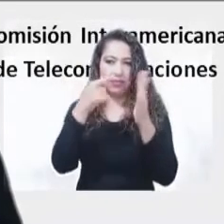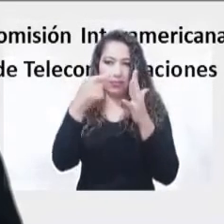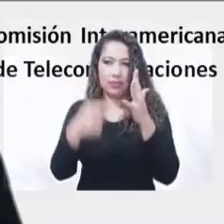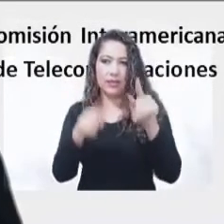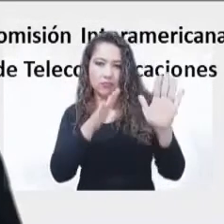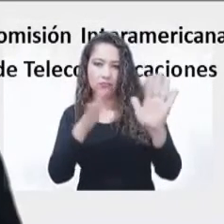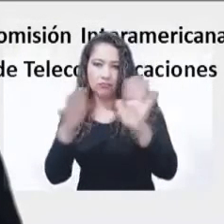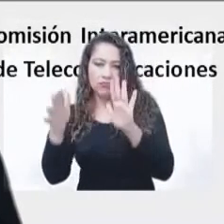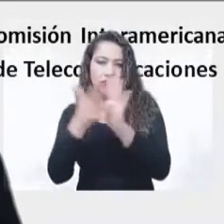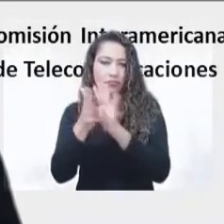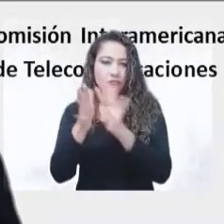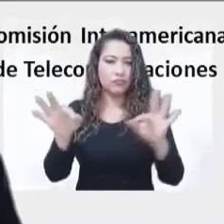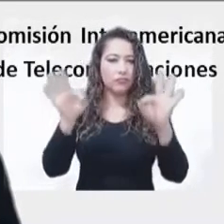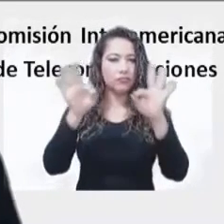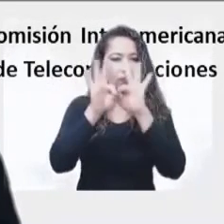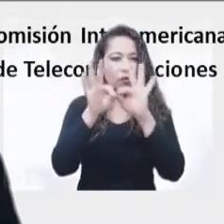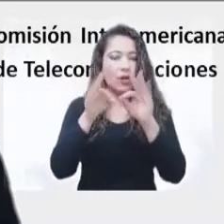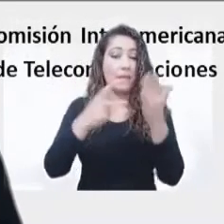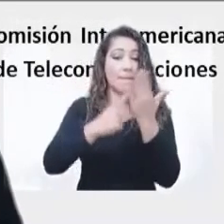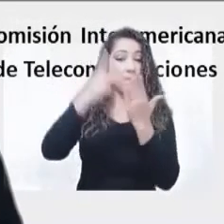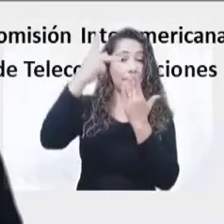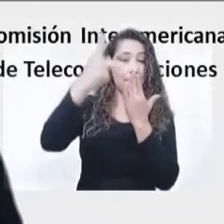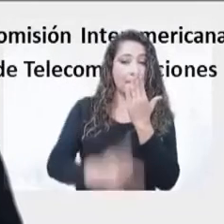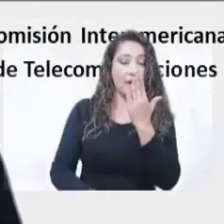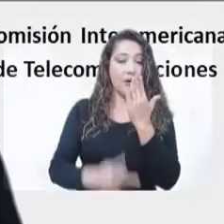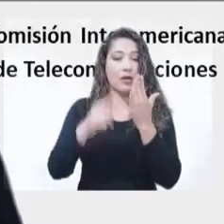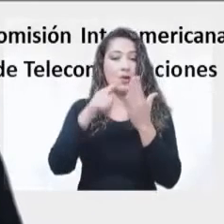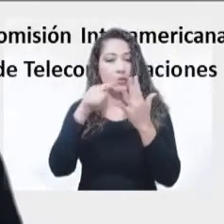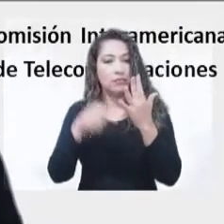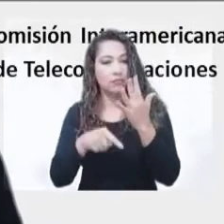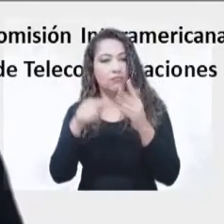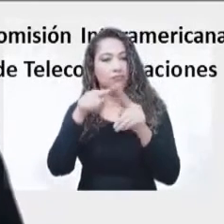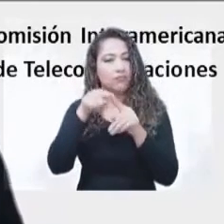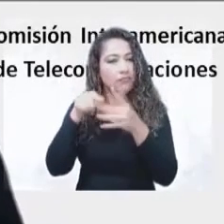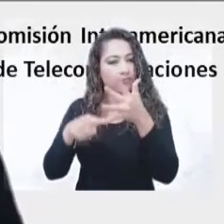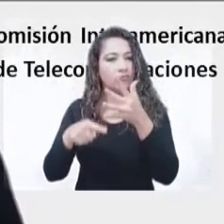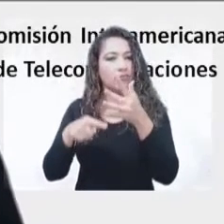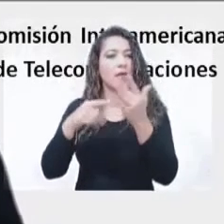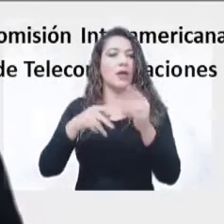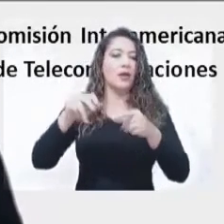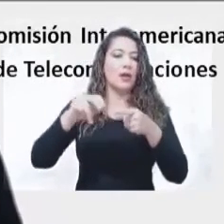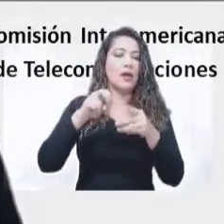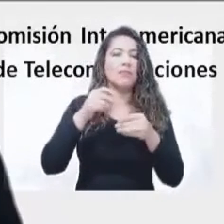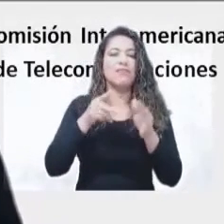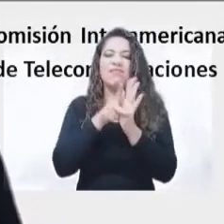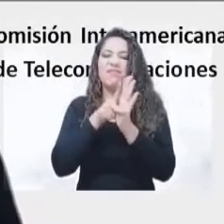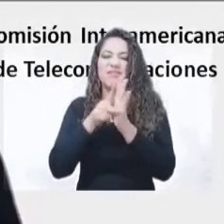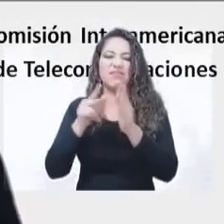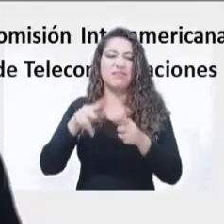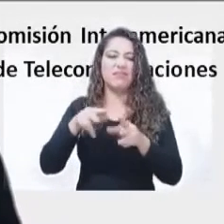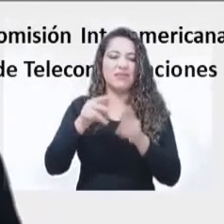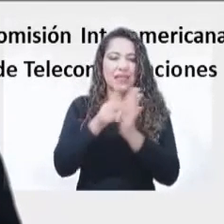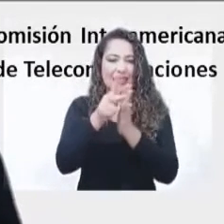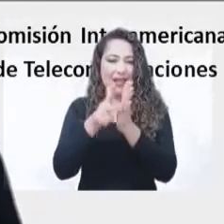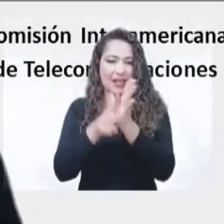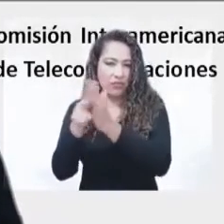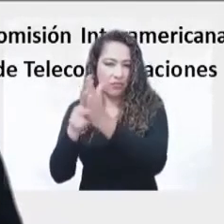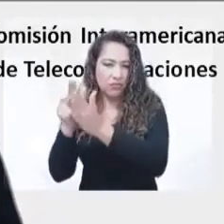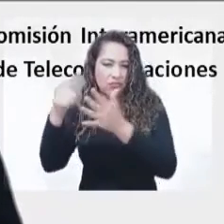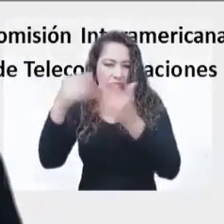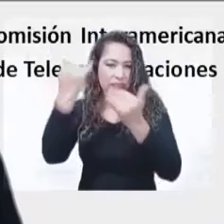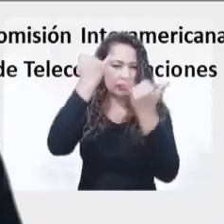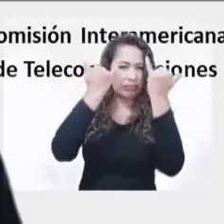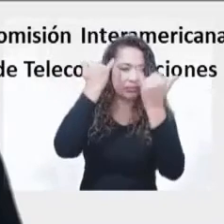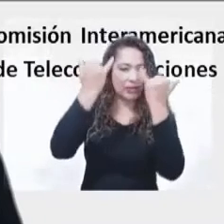Hay un proyecto de recomendación sobre el sistema de transporte inteligente que continúa en discusión, al igual que